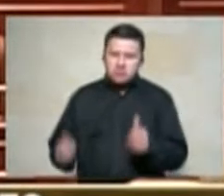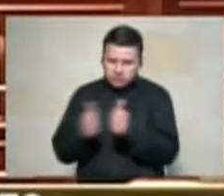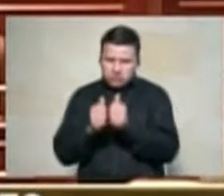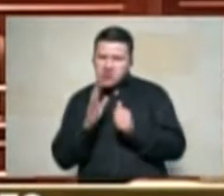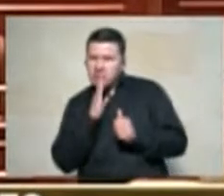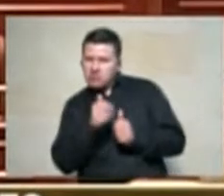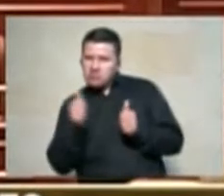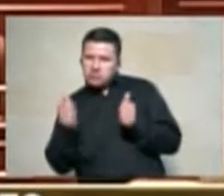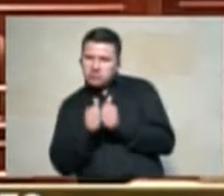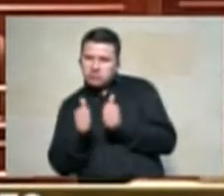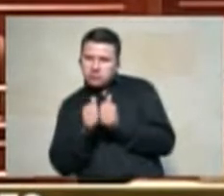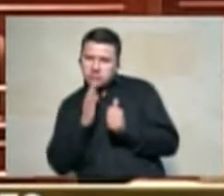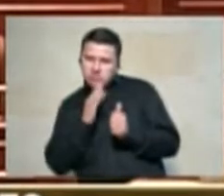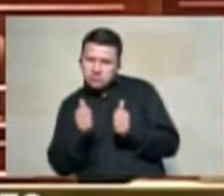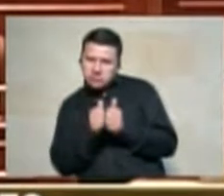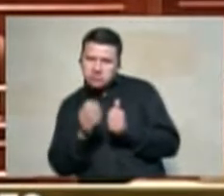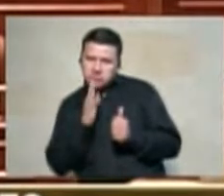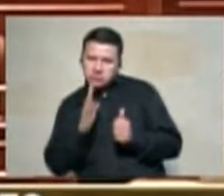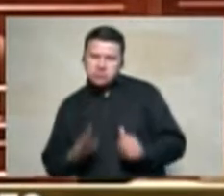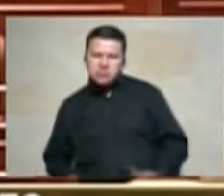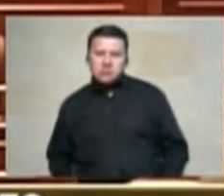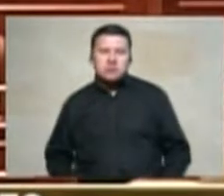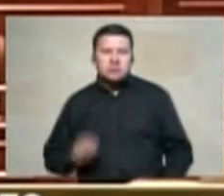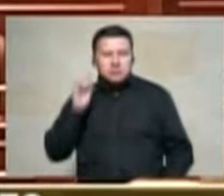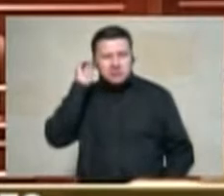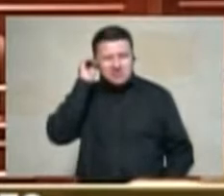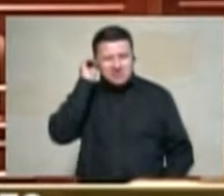al lado muchas gracias presidente